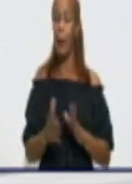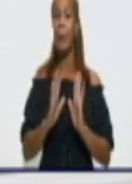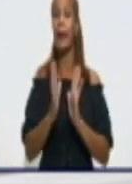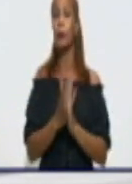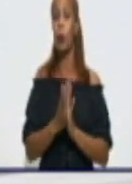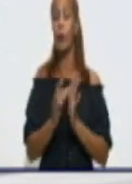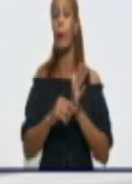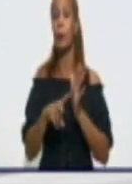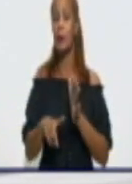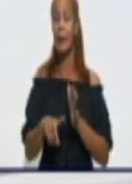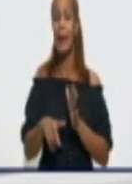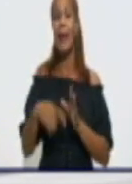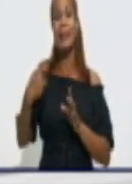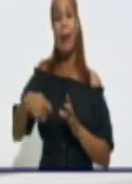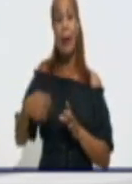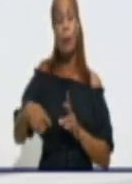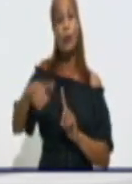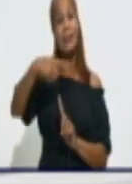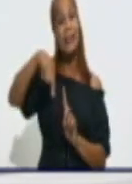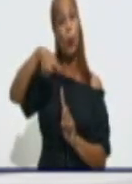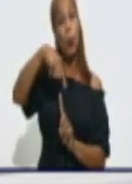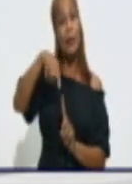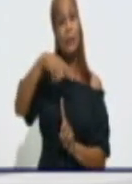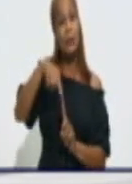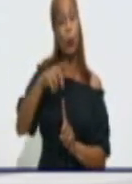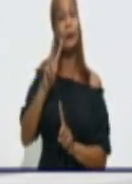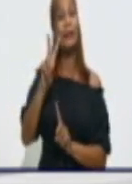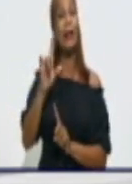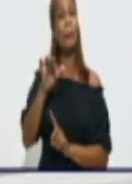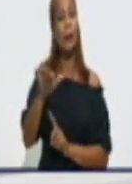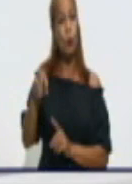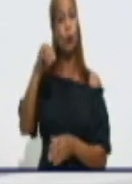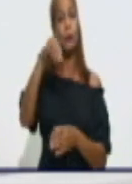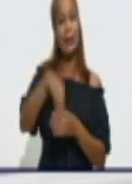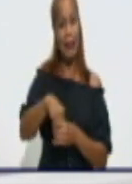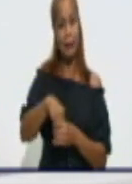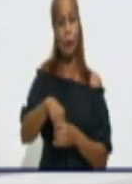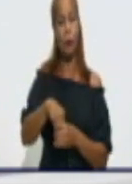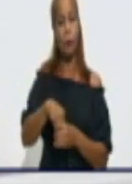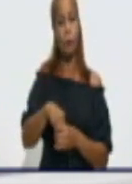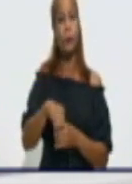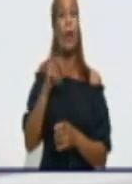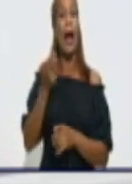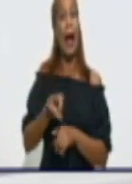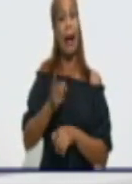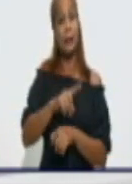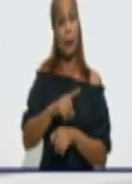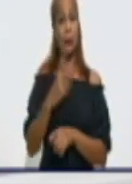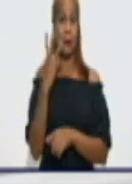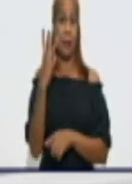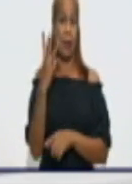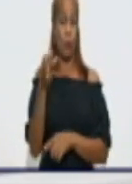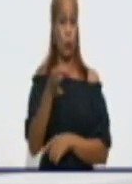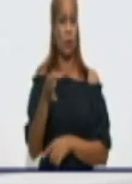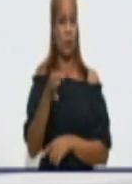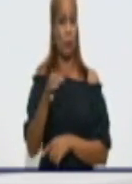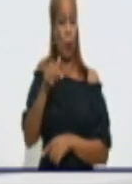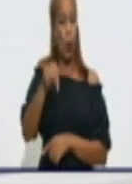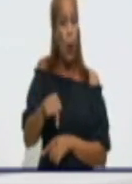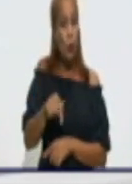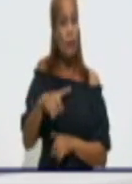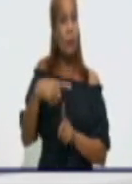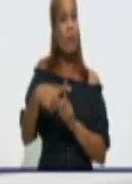con la circulación del virus dentro de la provincia, seguimos con la dispersión, vieron, ayer fueron solo tres municipios, ya hoy son seis